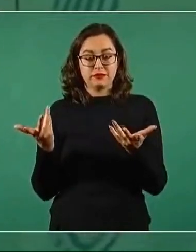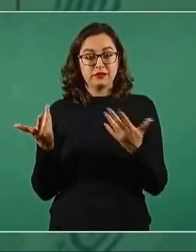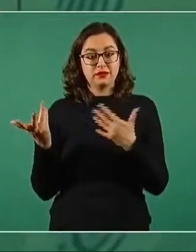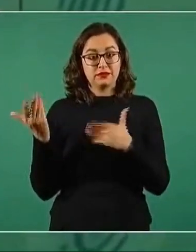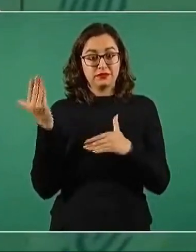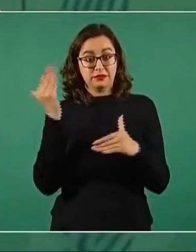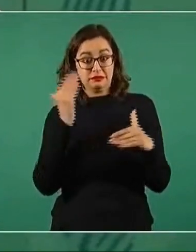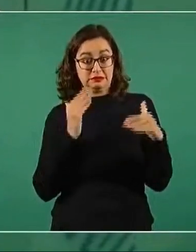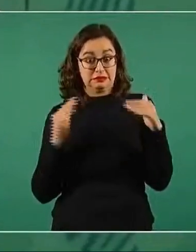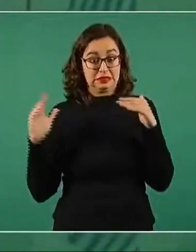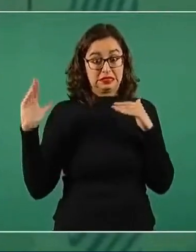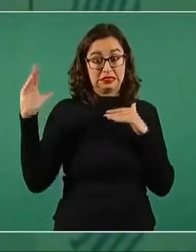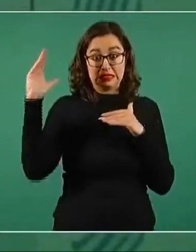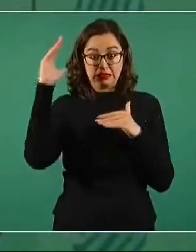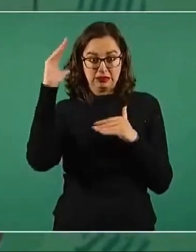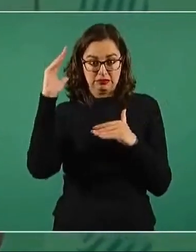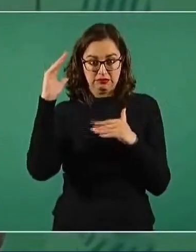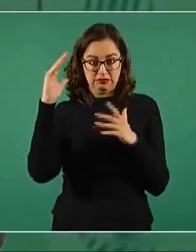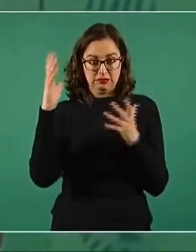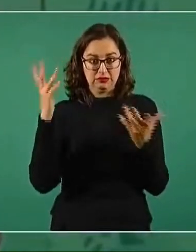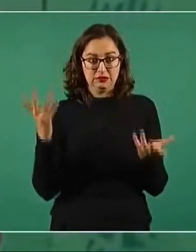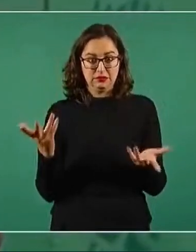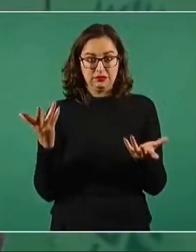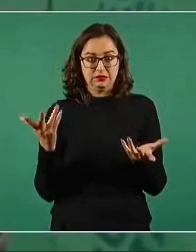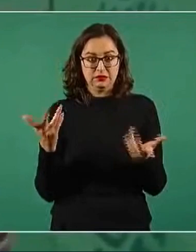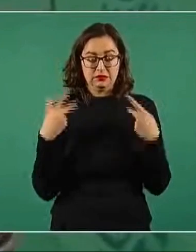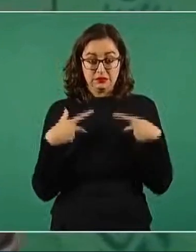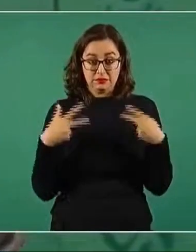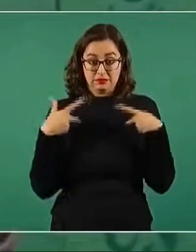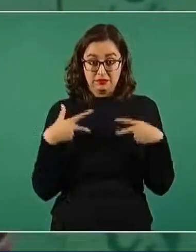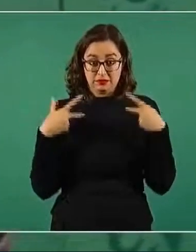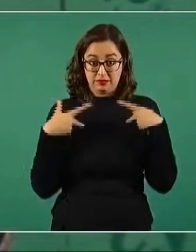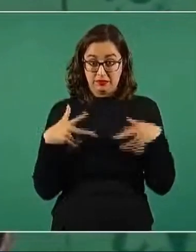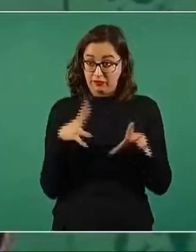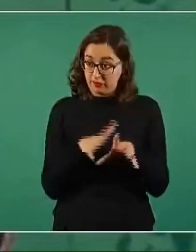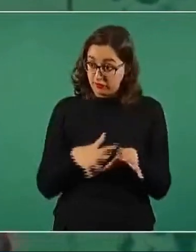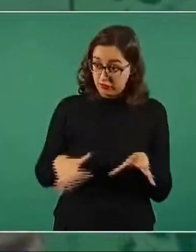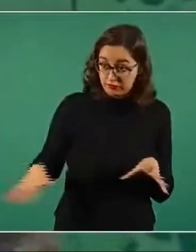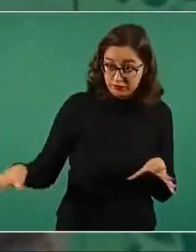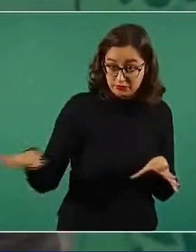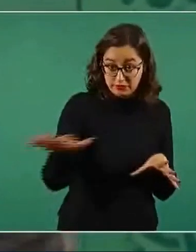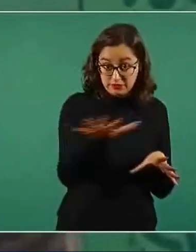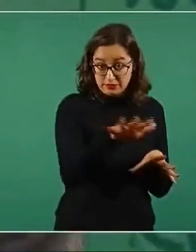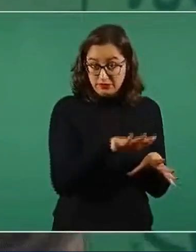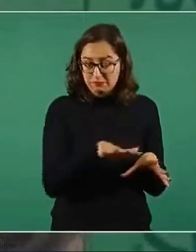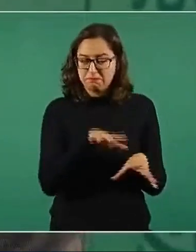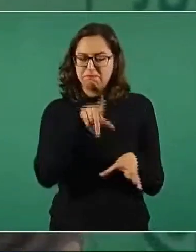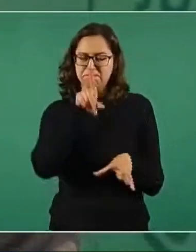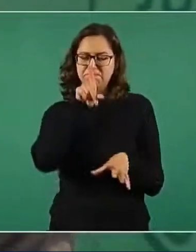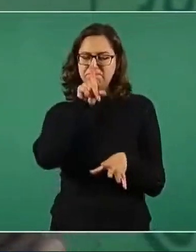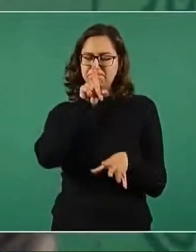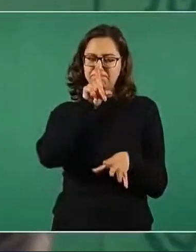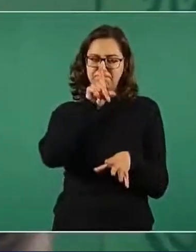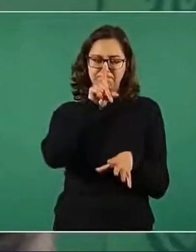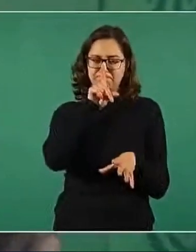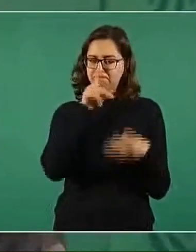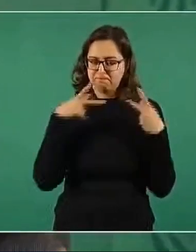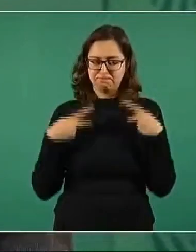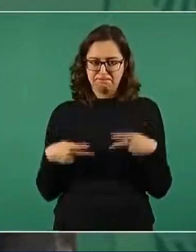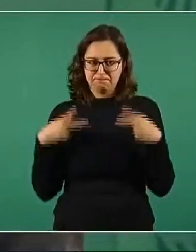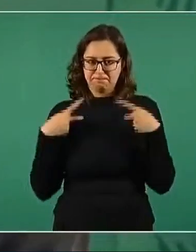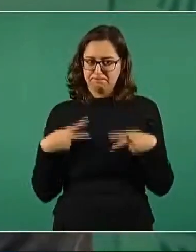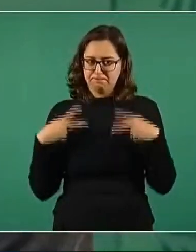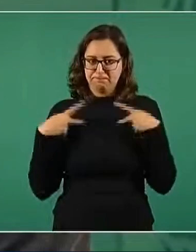no educar al pueblo, el pueblo está despierto,